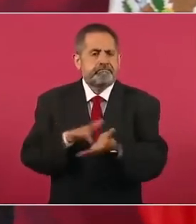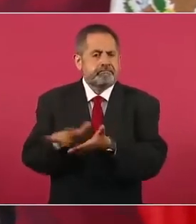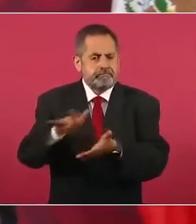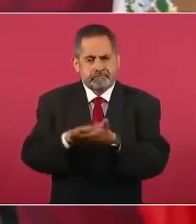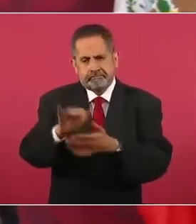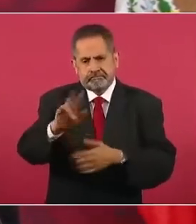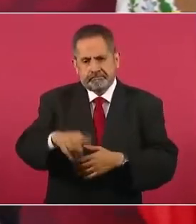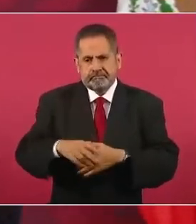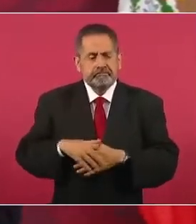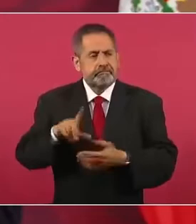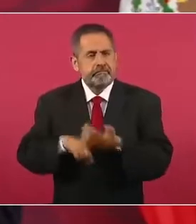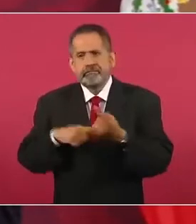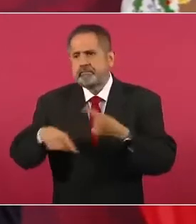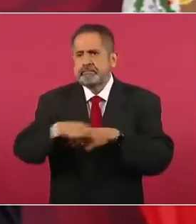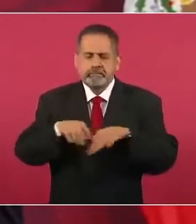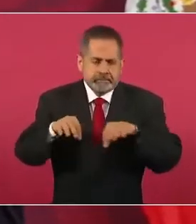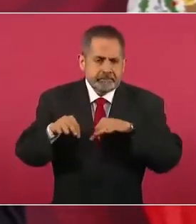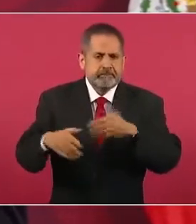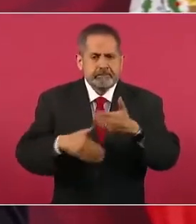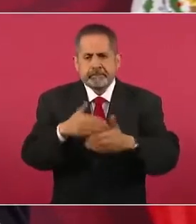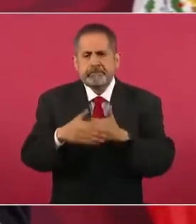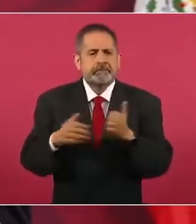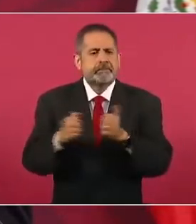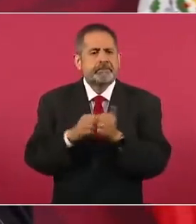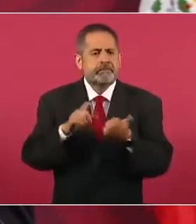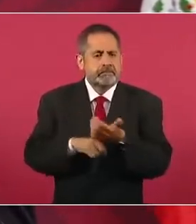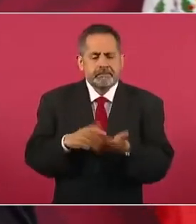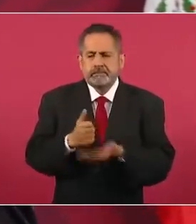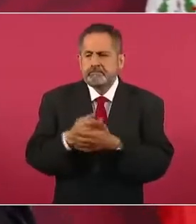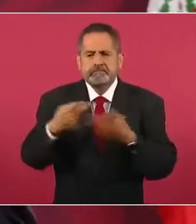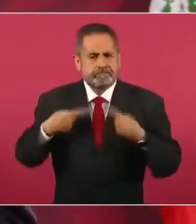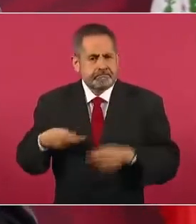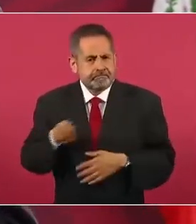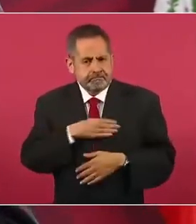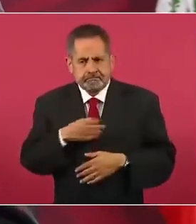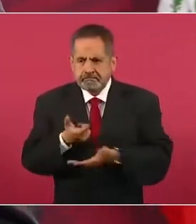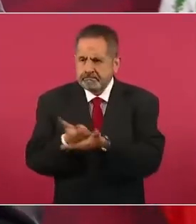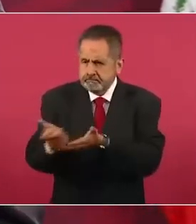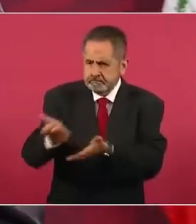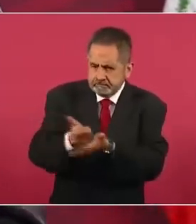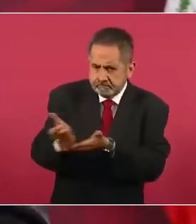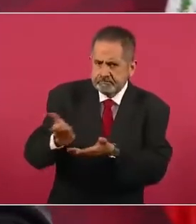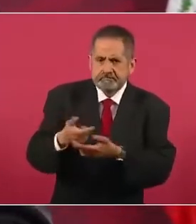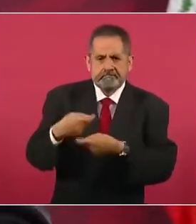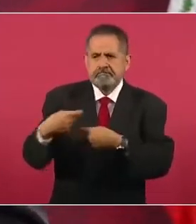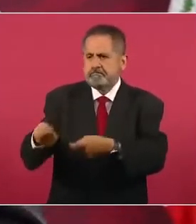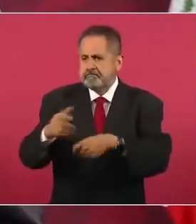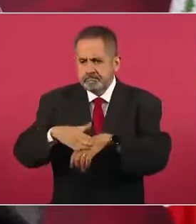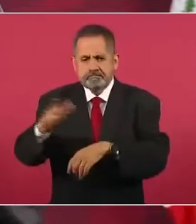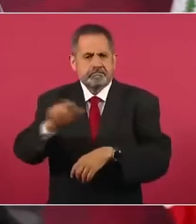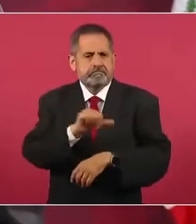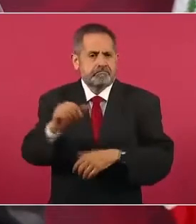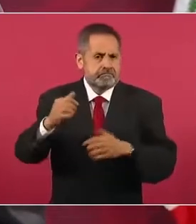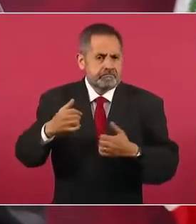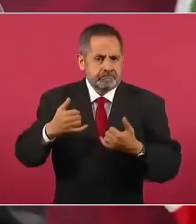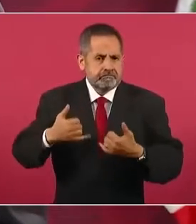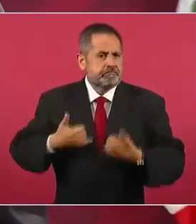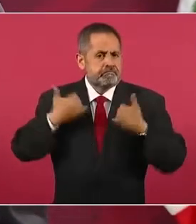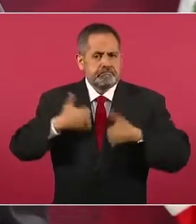procurando que haya trabajo, que sean buenos los salarios, se atiende a los jóvenes.